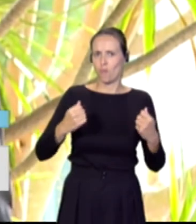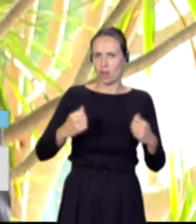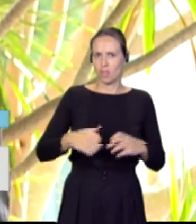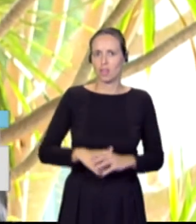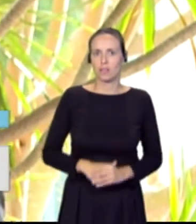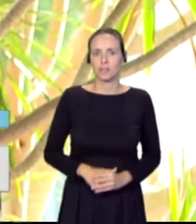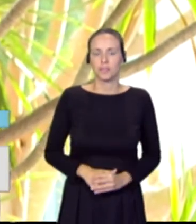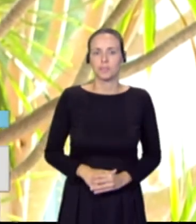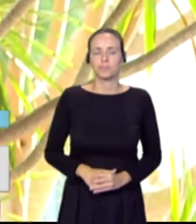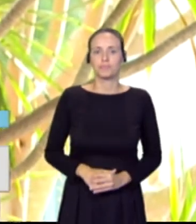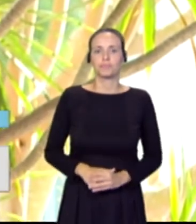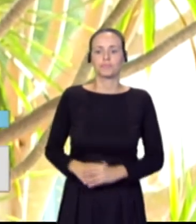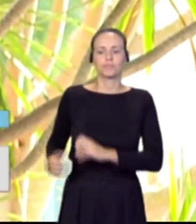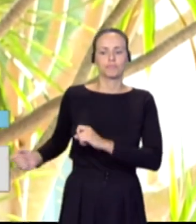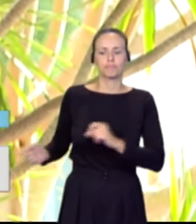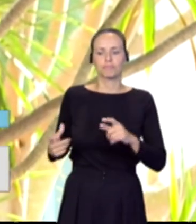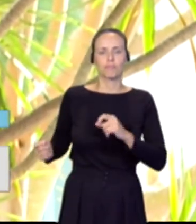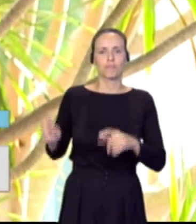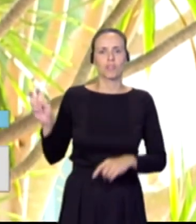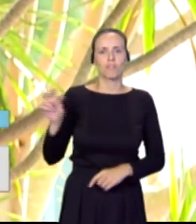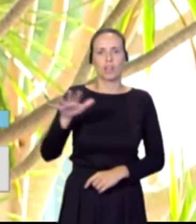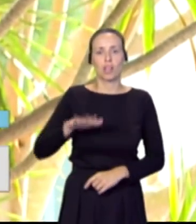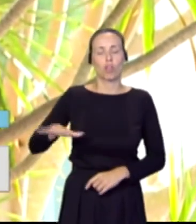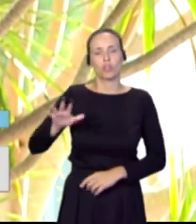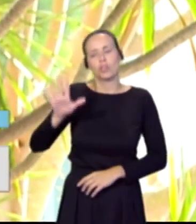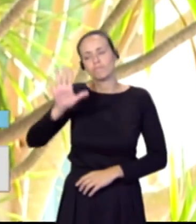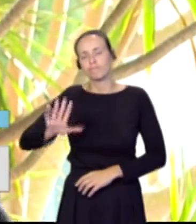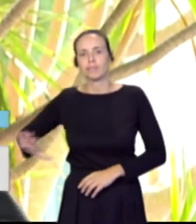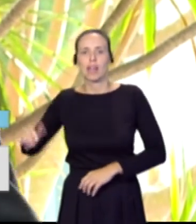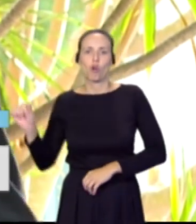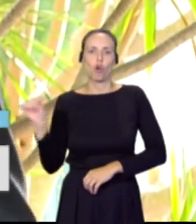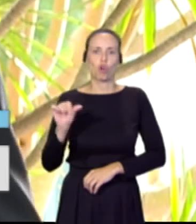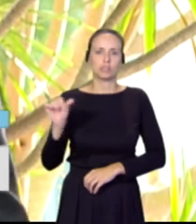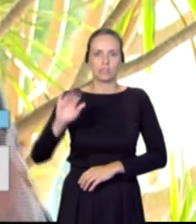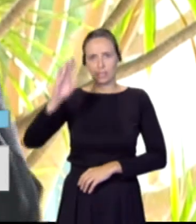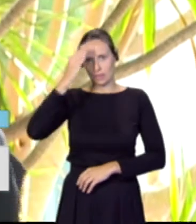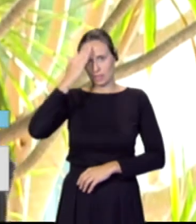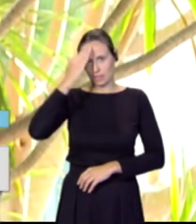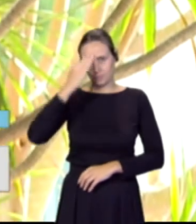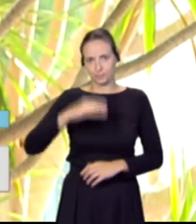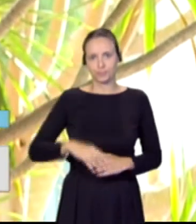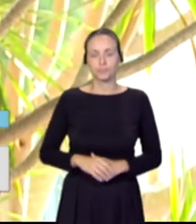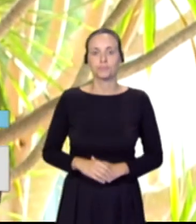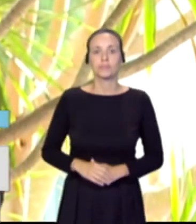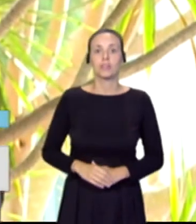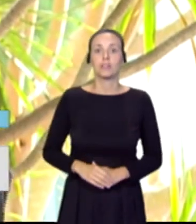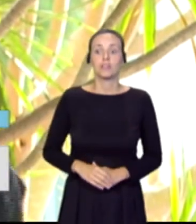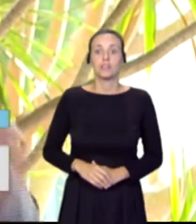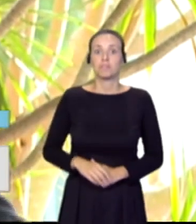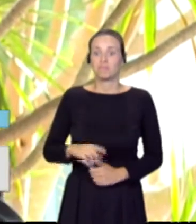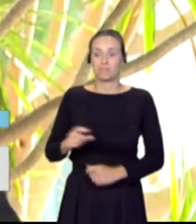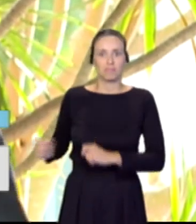lo sabemos, sobre todo de África Occidental, y esta afluencia sin precedentes